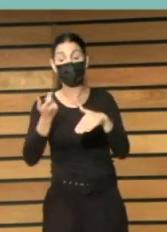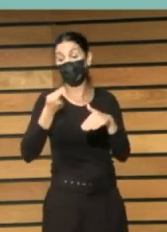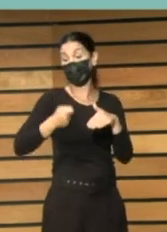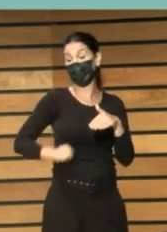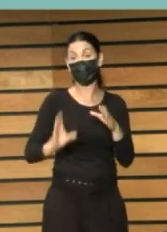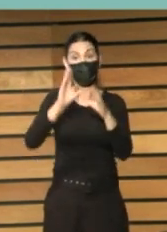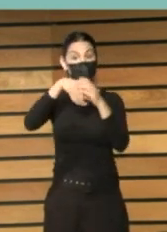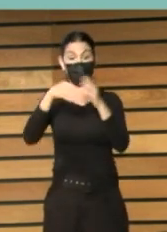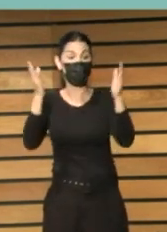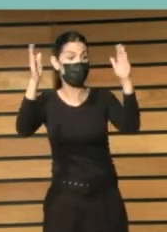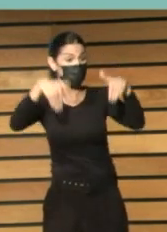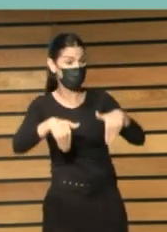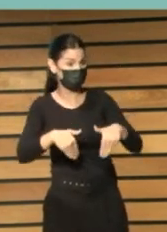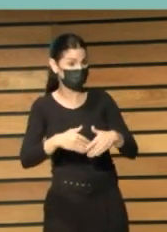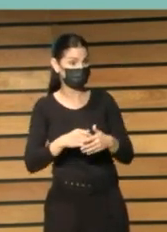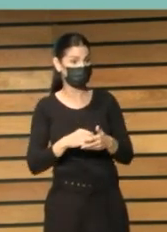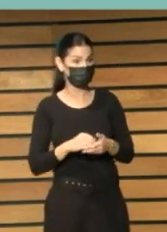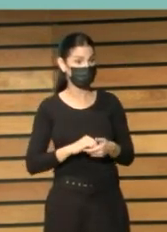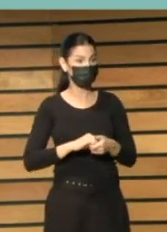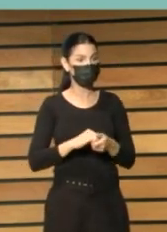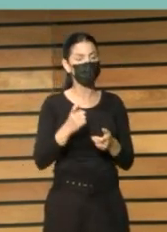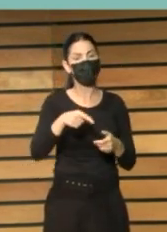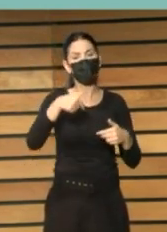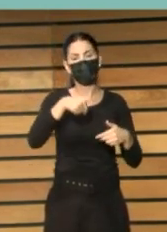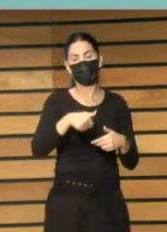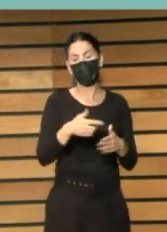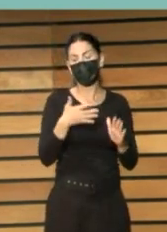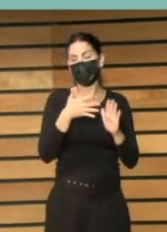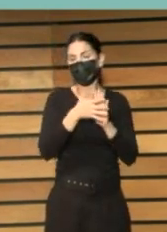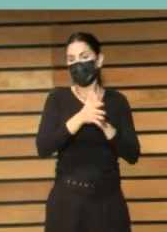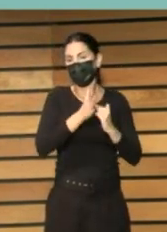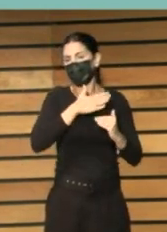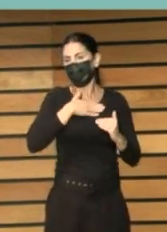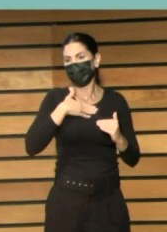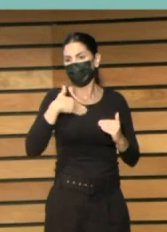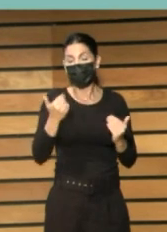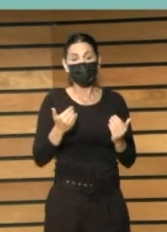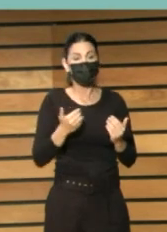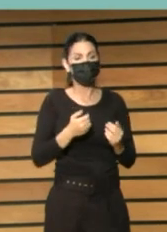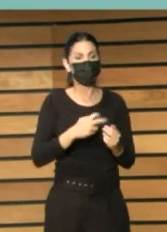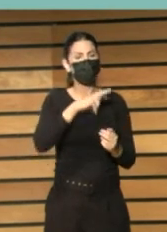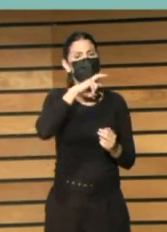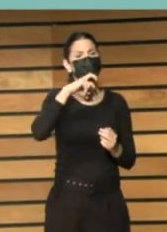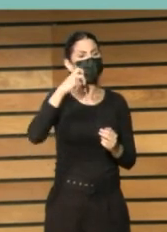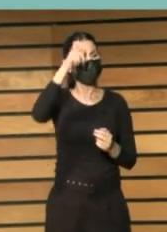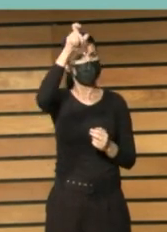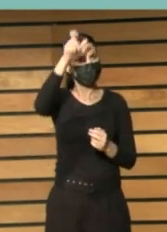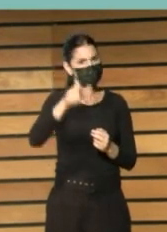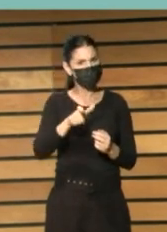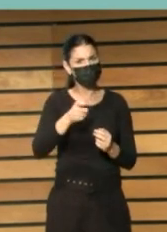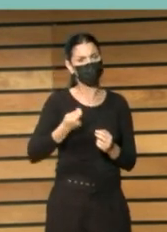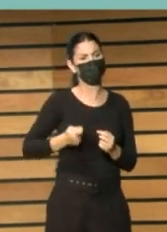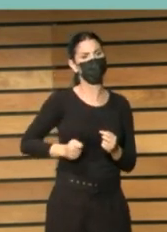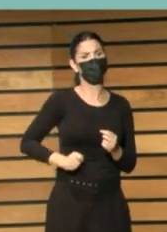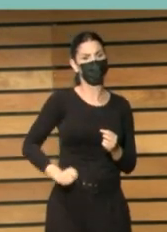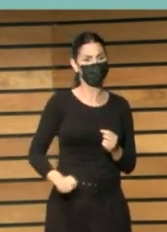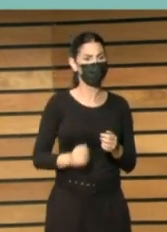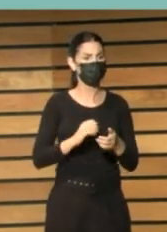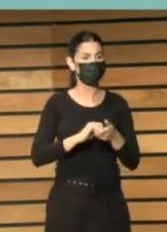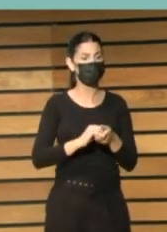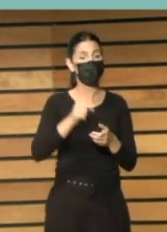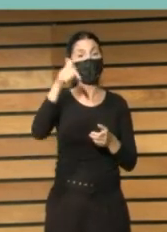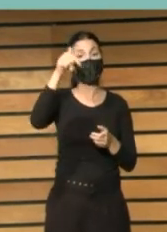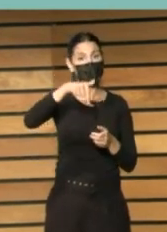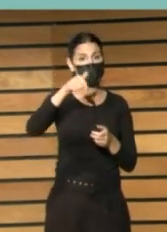hemos de decir y quiero poner en valor el trabajo de muchos compañeros y compañeras solos en muchos municipios de las islas